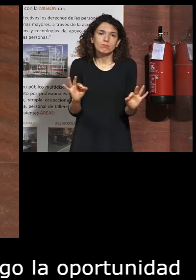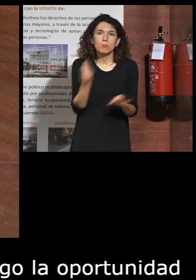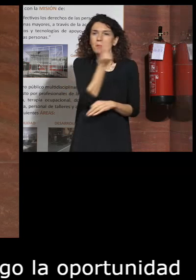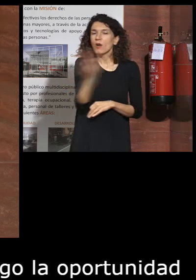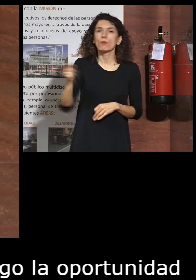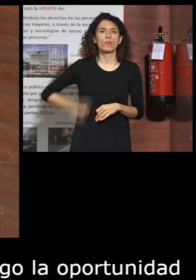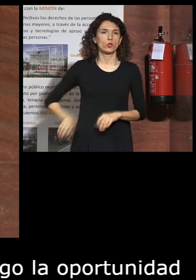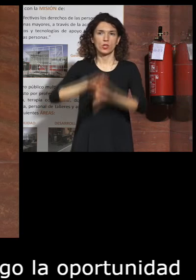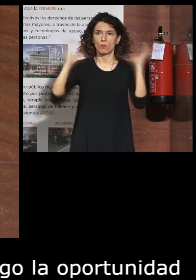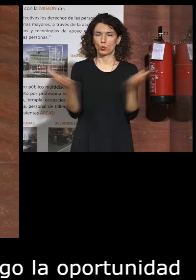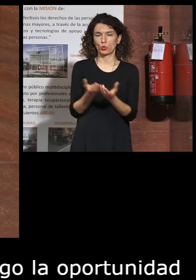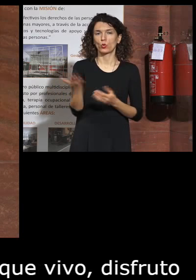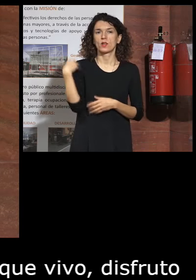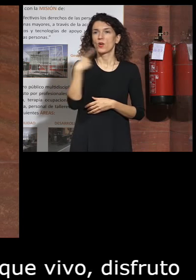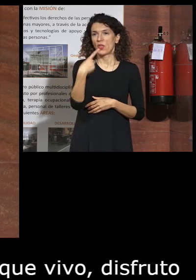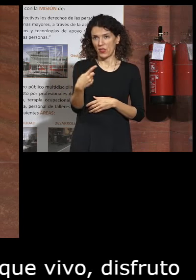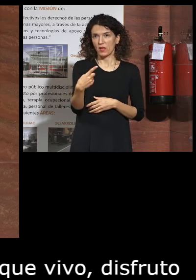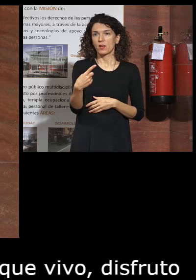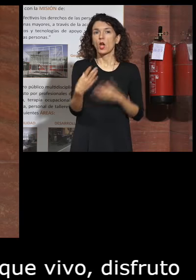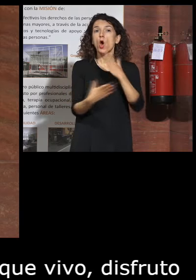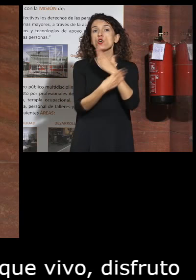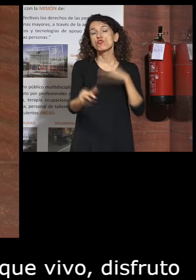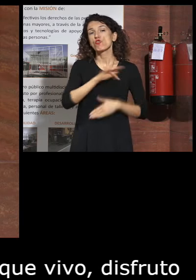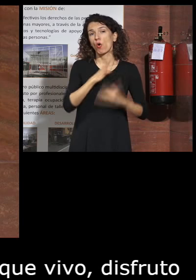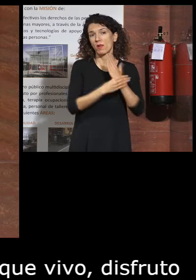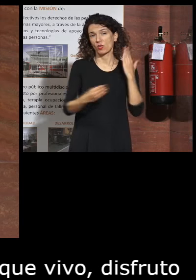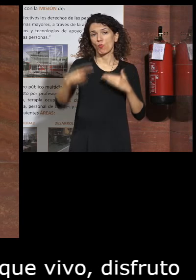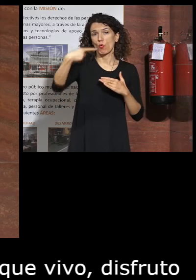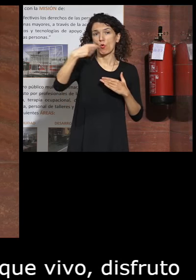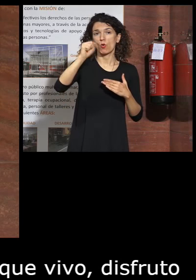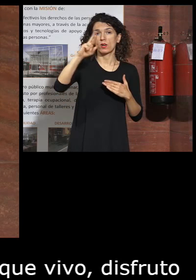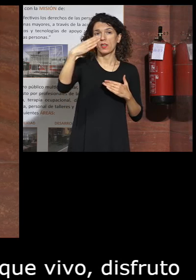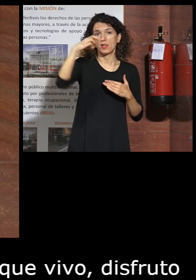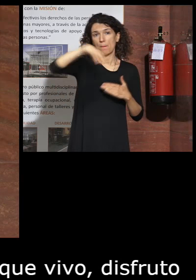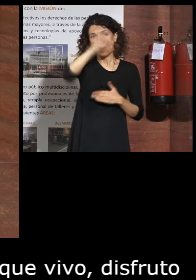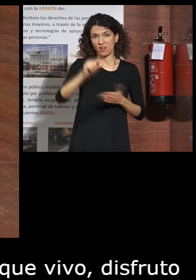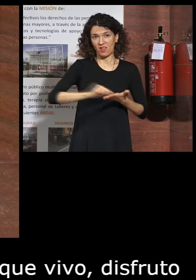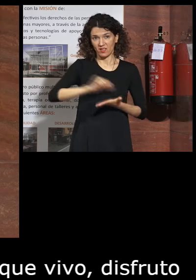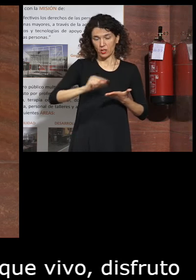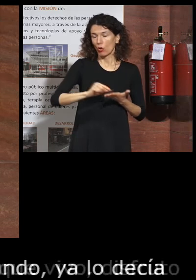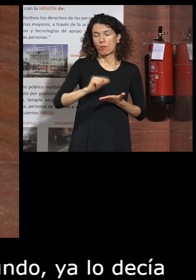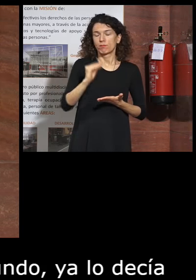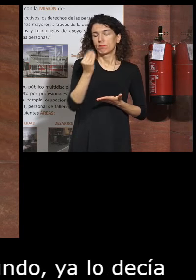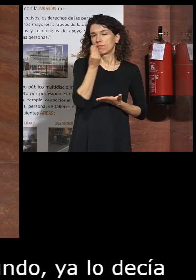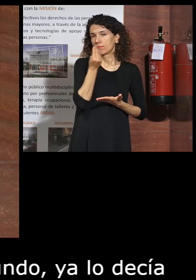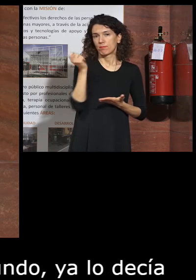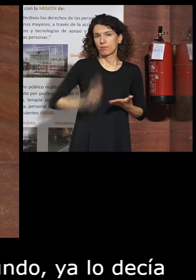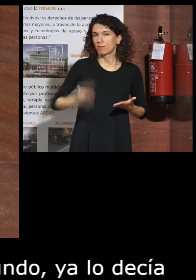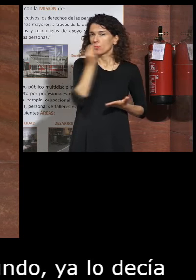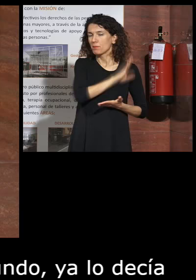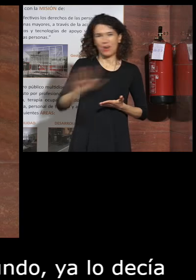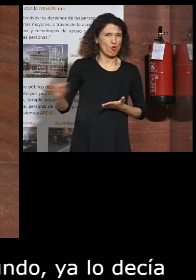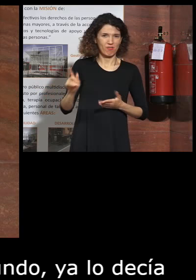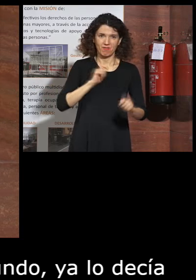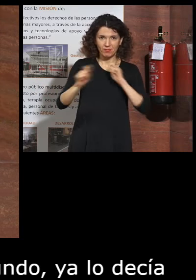profesión que hay en el mundo ya lo decía un novel como García Márquez que no hay una profesión como esta en la que te permite convivir